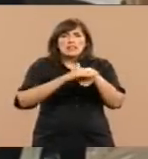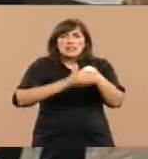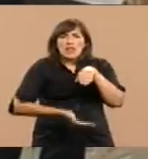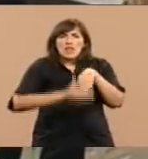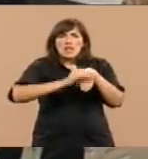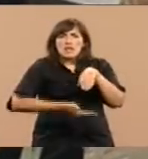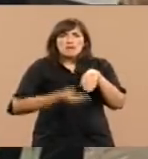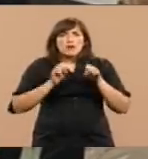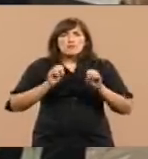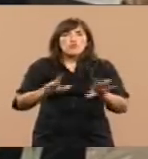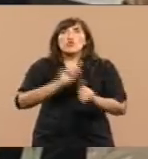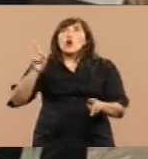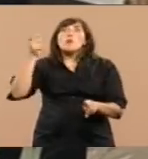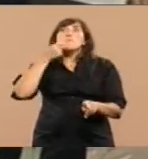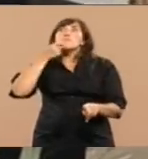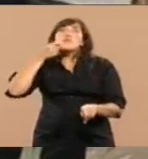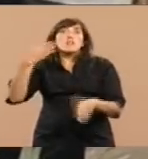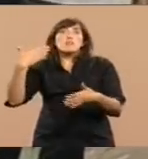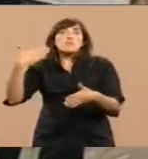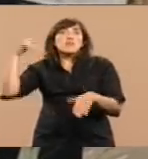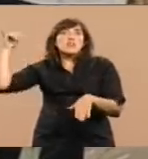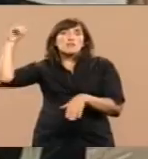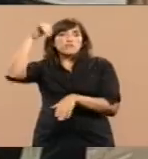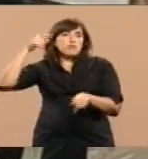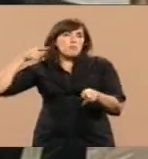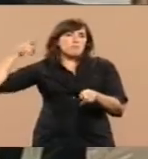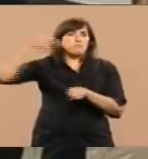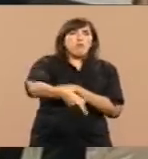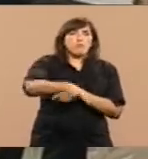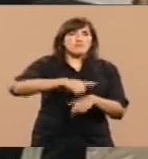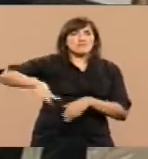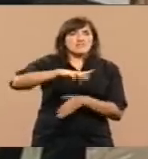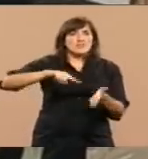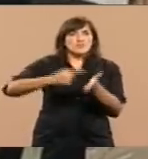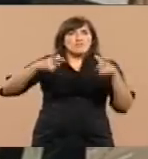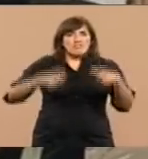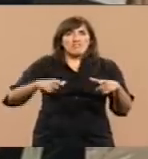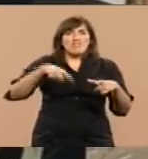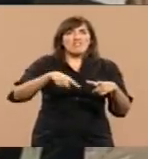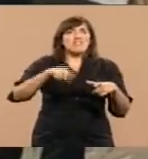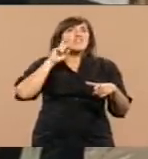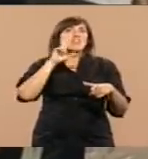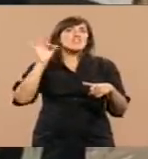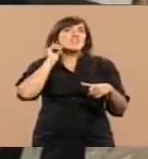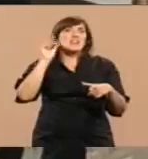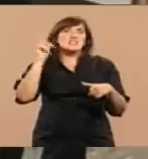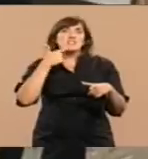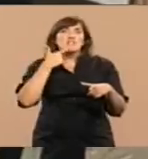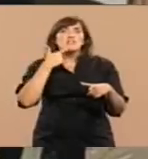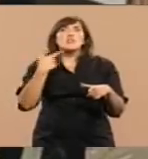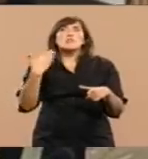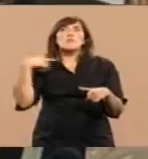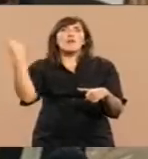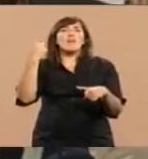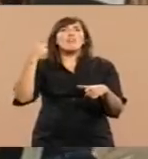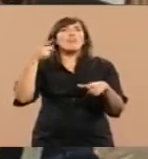podían bombardear la ciudad de Río Gallegos para finalmente disuadir y